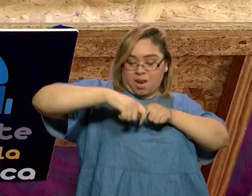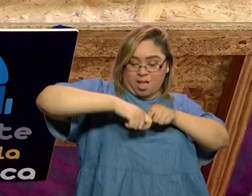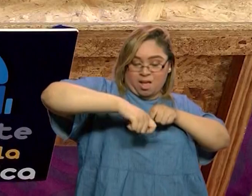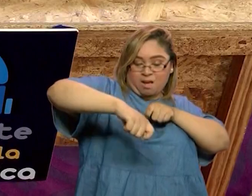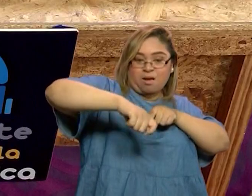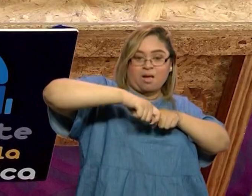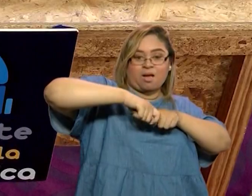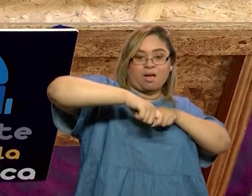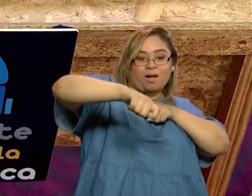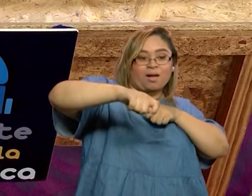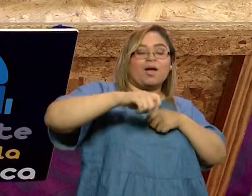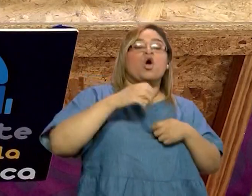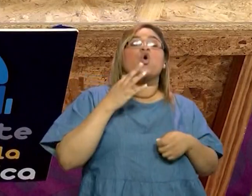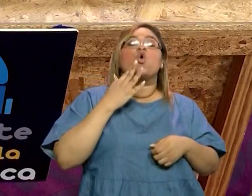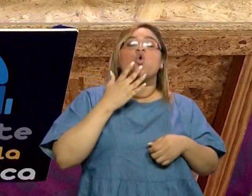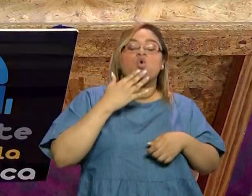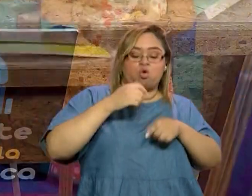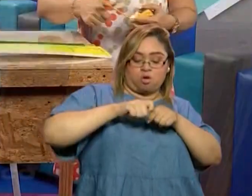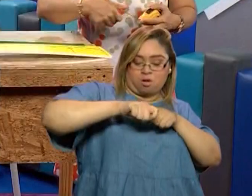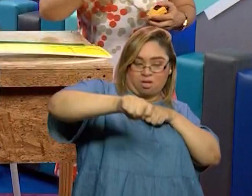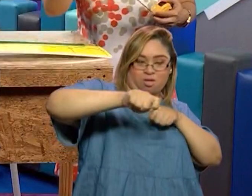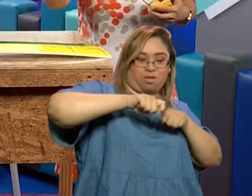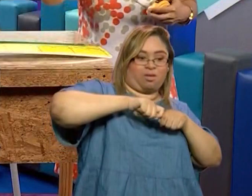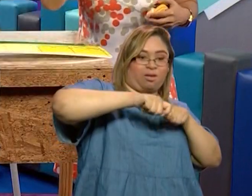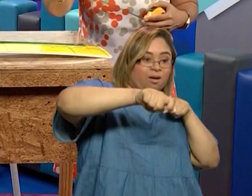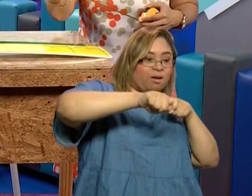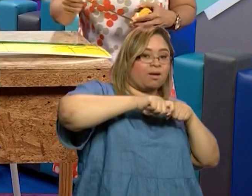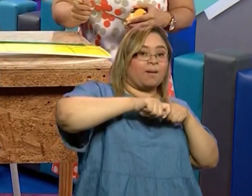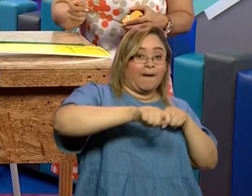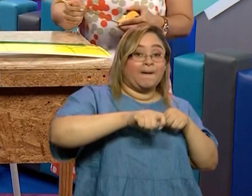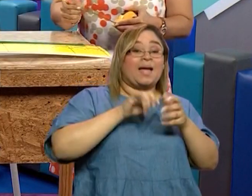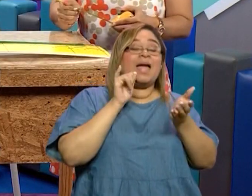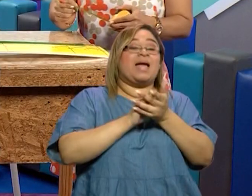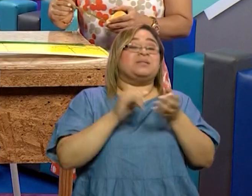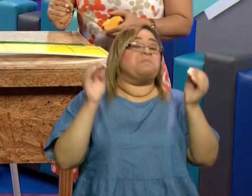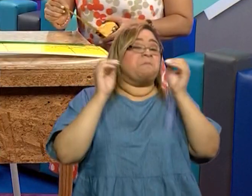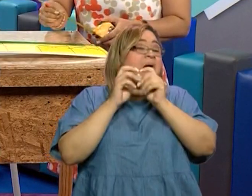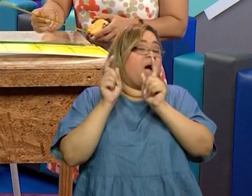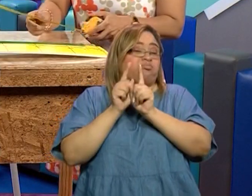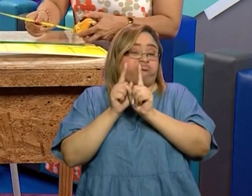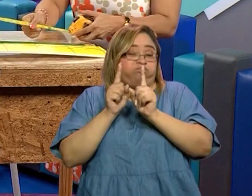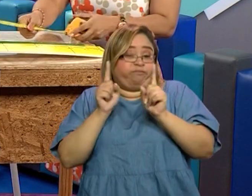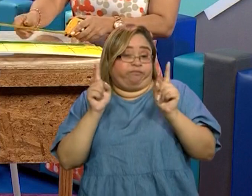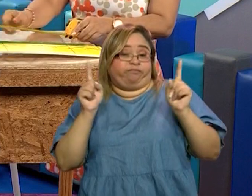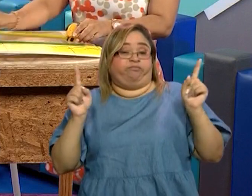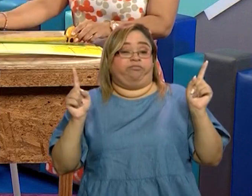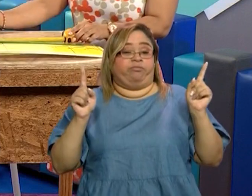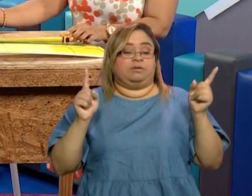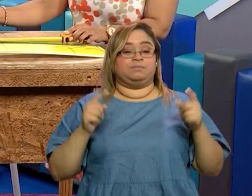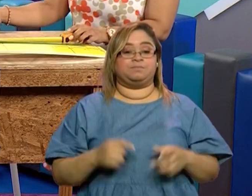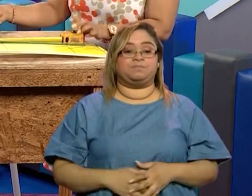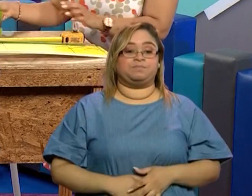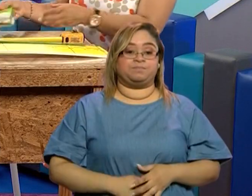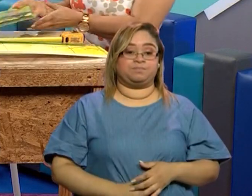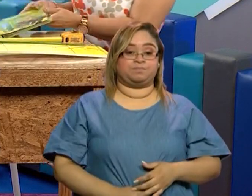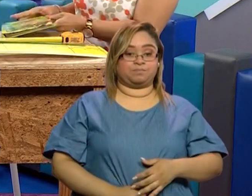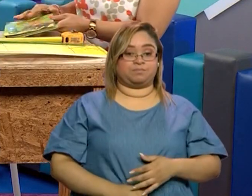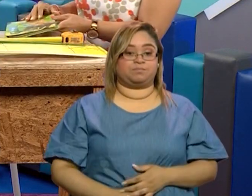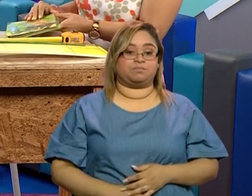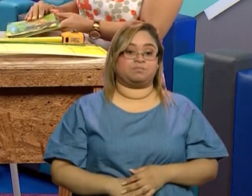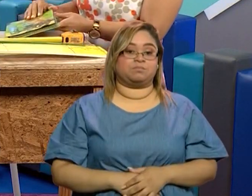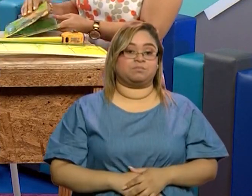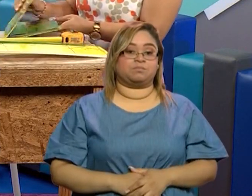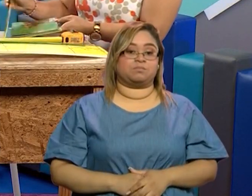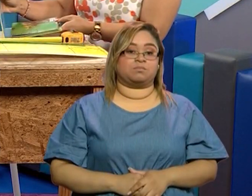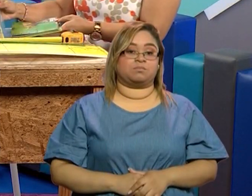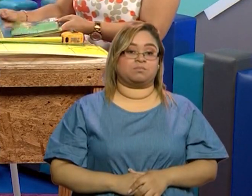es marcar los kilómetros, que son cintas muchísimo más grandes y que la pueden utilizar. Y yo sé que aquí